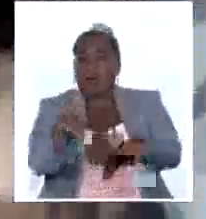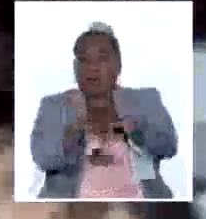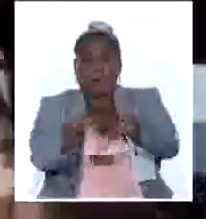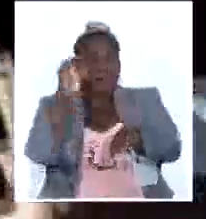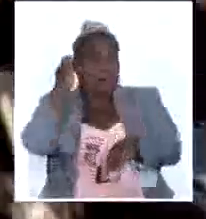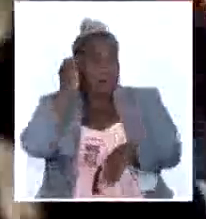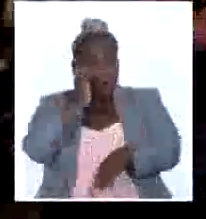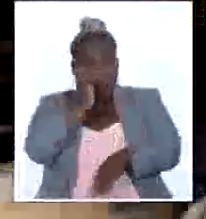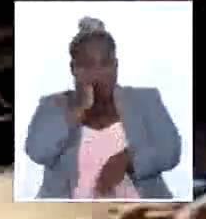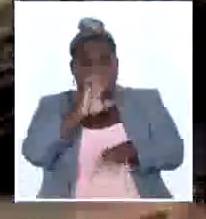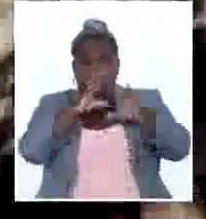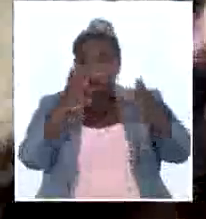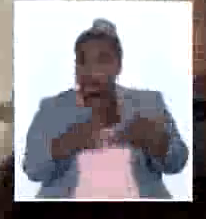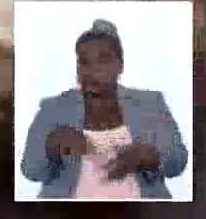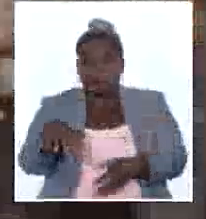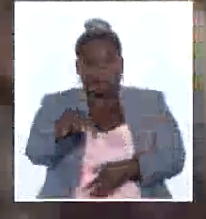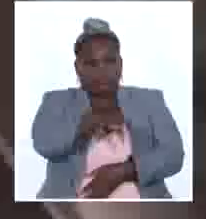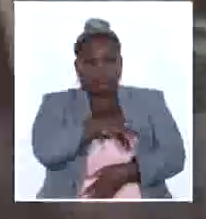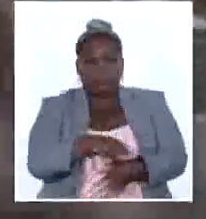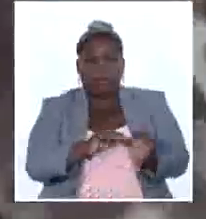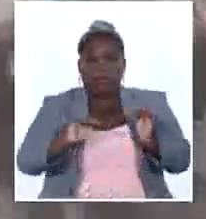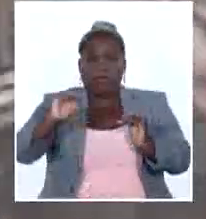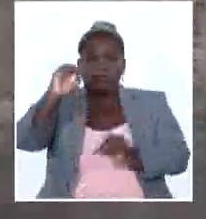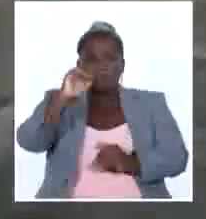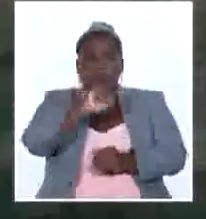en todos los ámbitos y niveles de la sociedad.